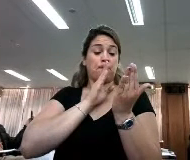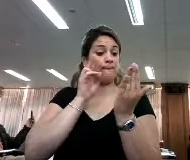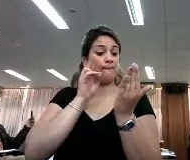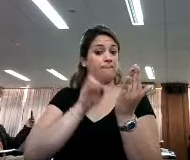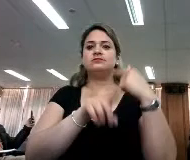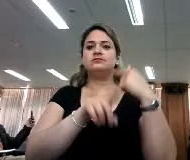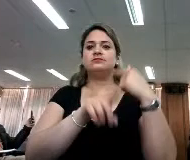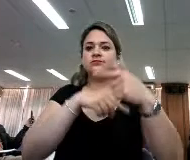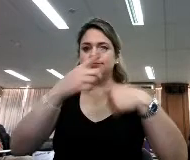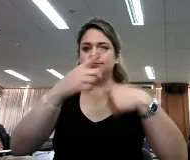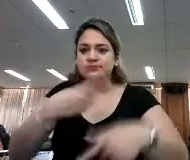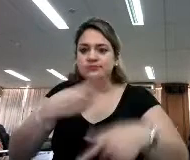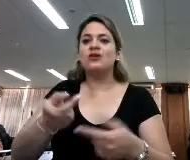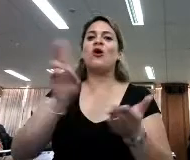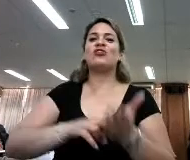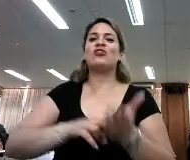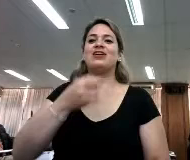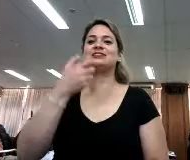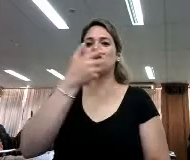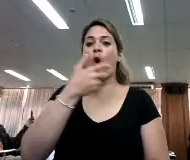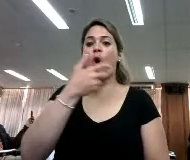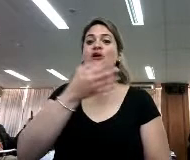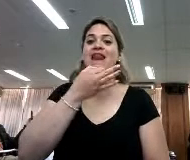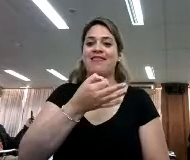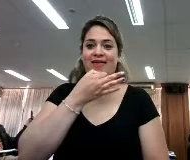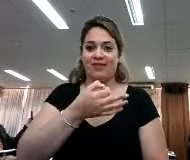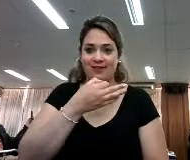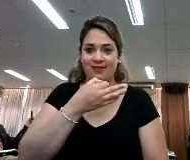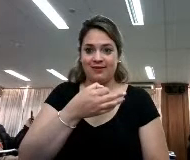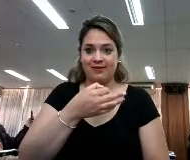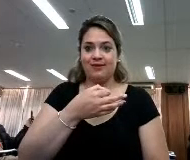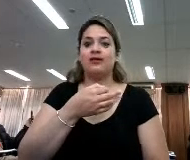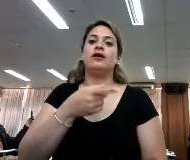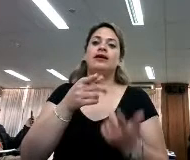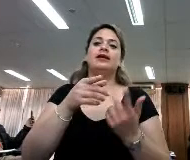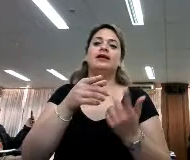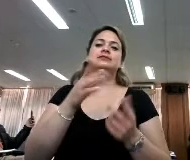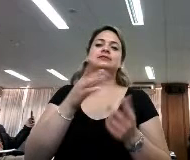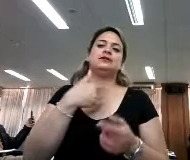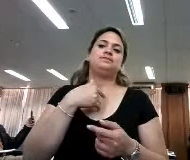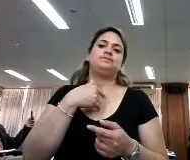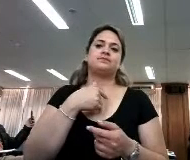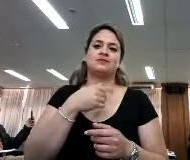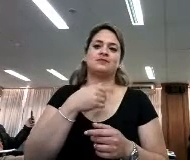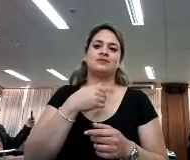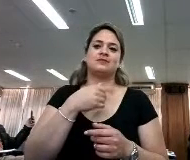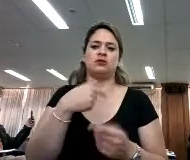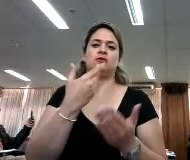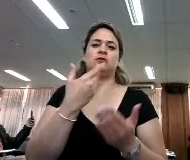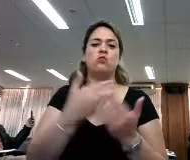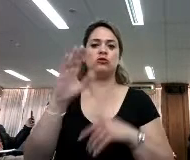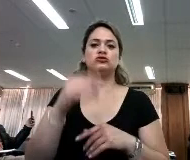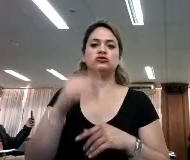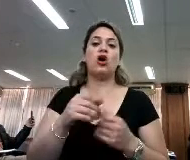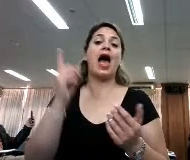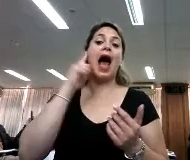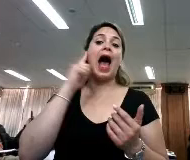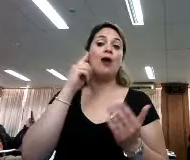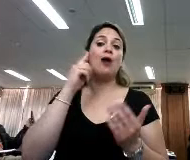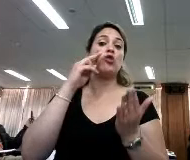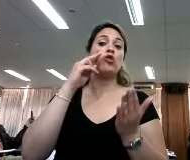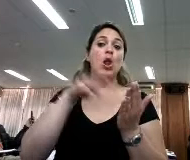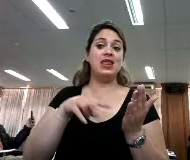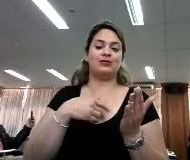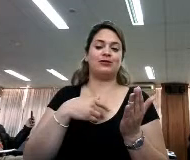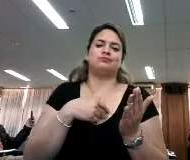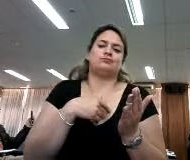volvemos a la oralidad, con este tiempo que tenemos hoy en día, vemos nada más… y yo he insistido mucho sobre el tema de audiolibros, que en lo particular me gusta